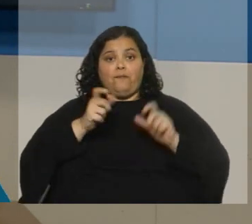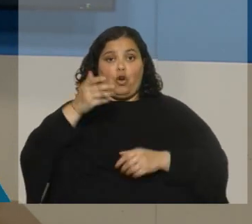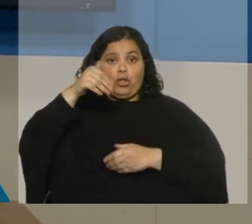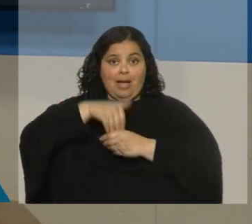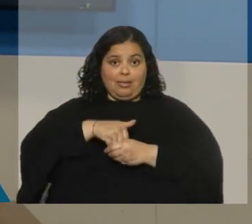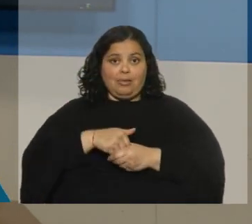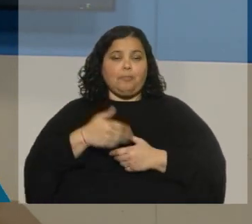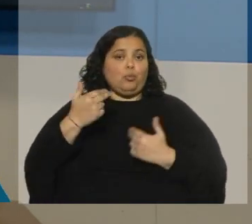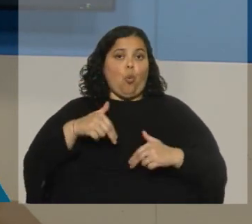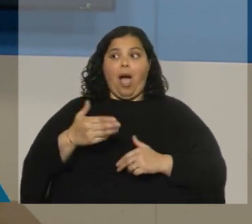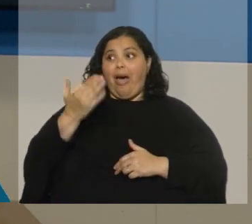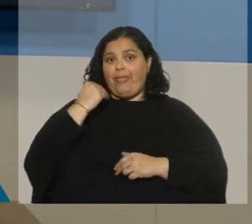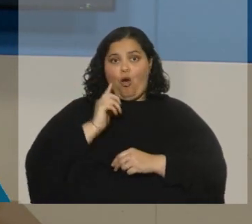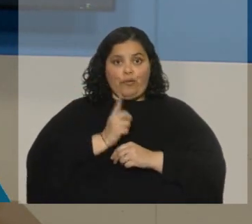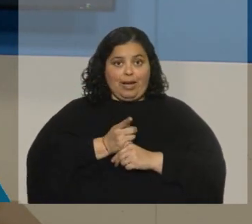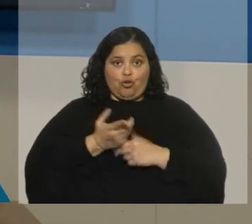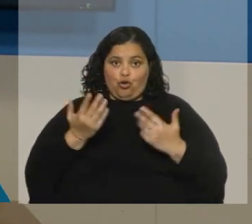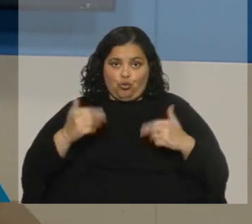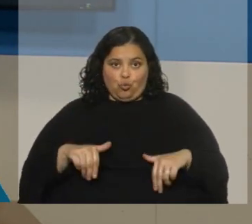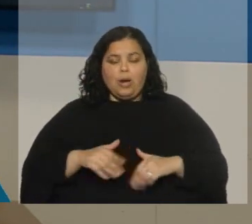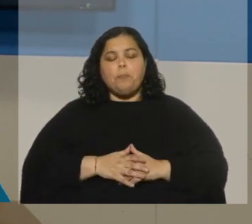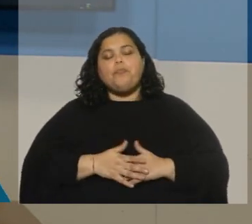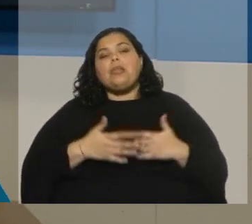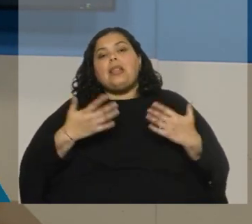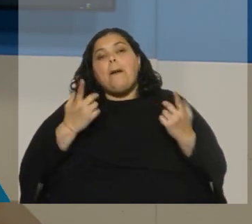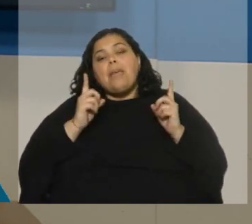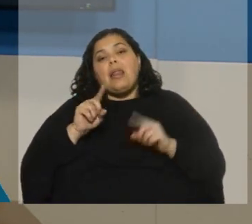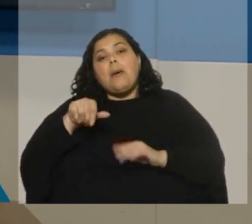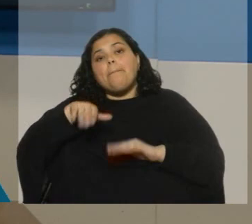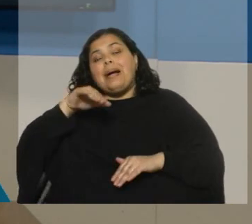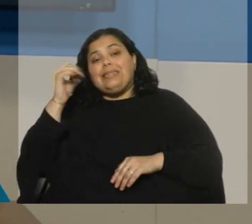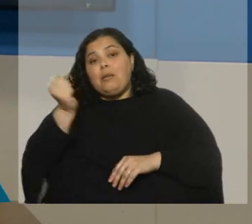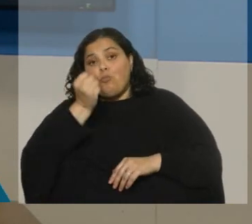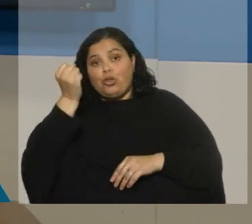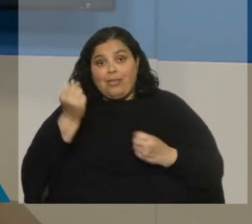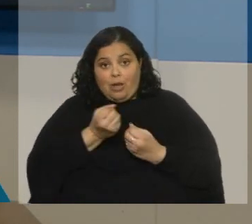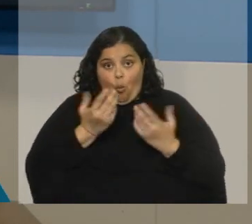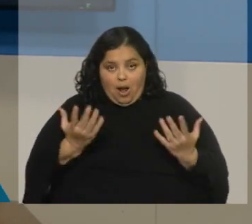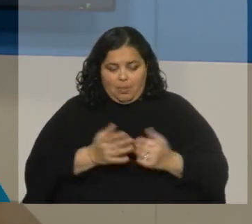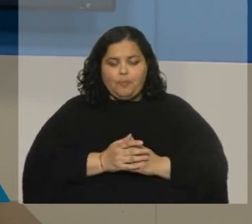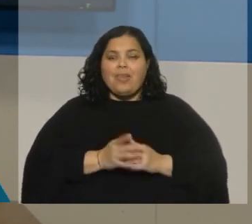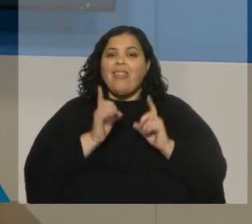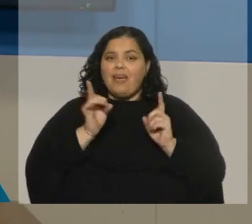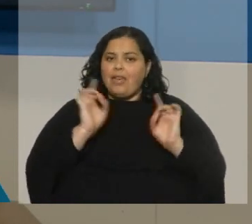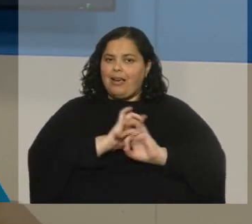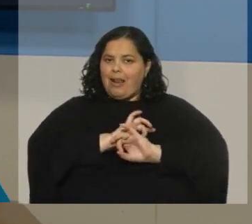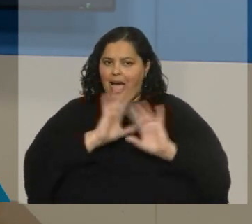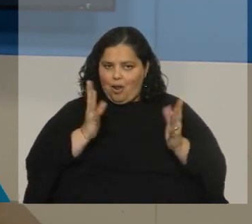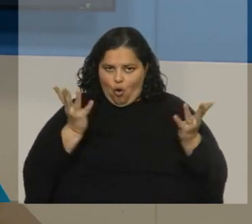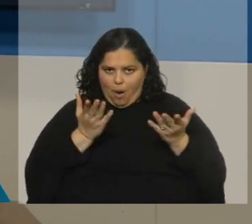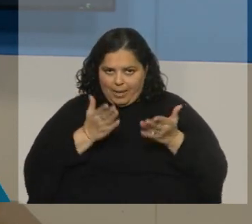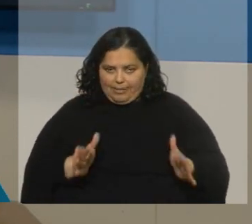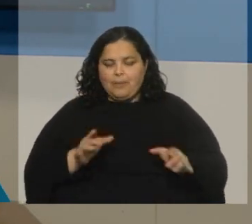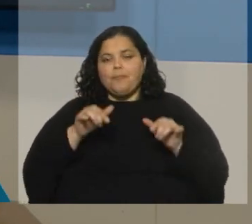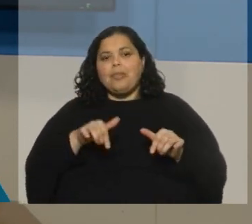electoral en ese país. Lo más importante, lo que tenemos que tener claro a partir de ahora, es que esto no es el